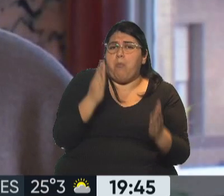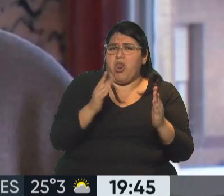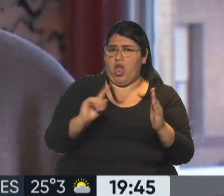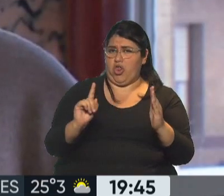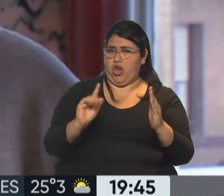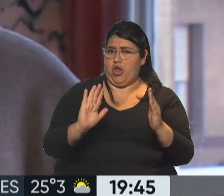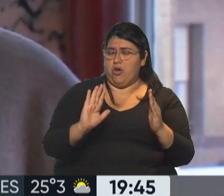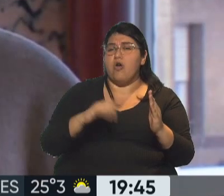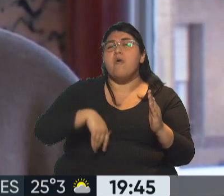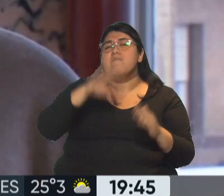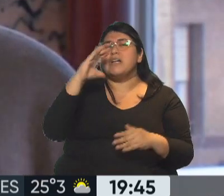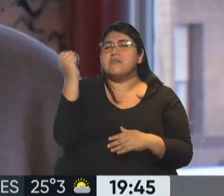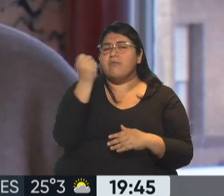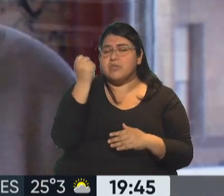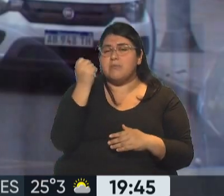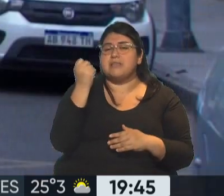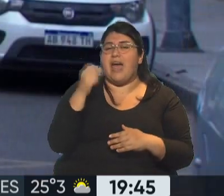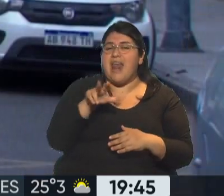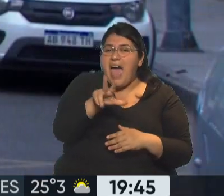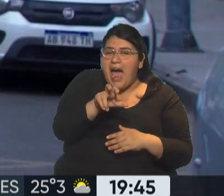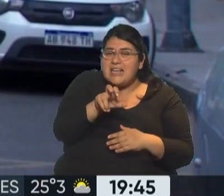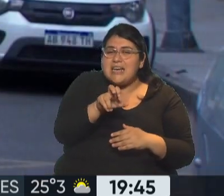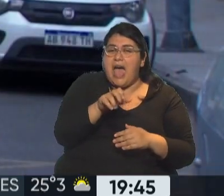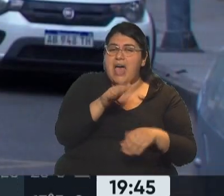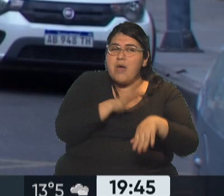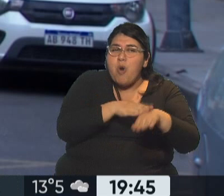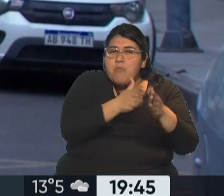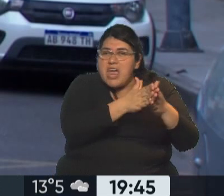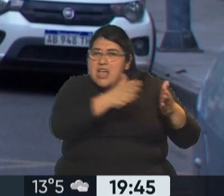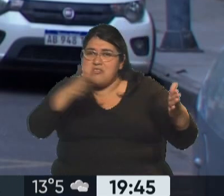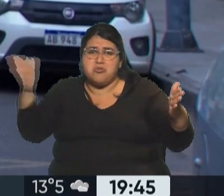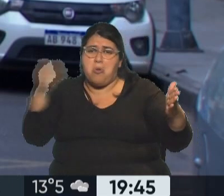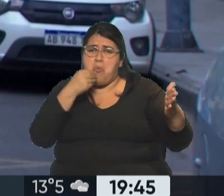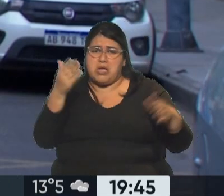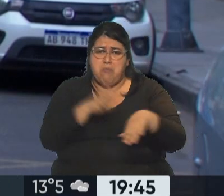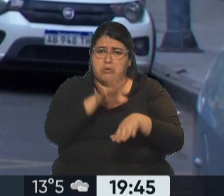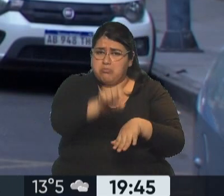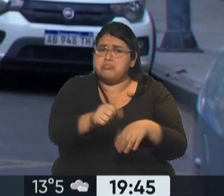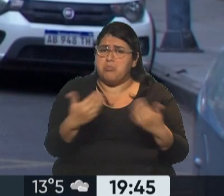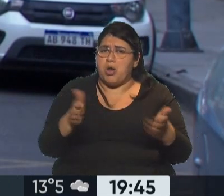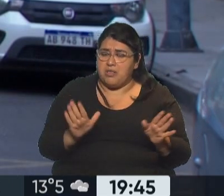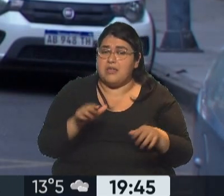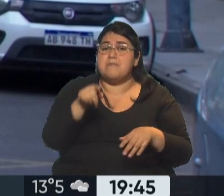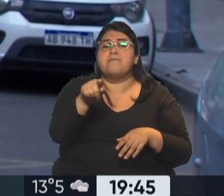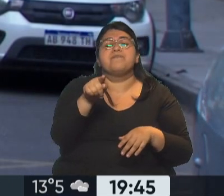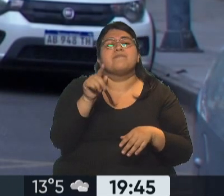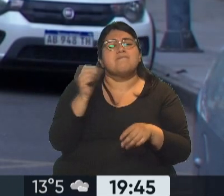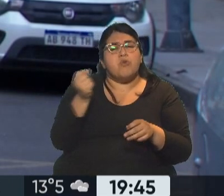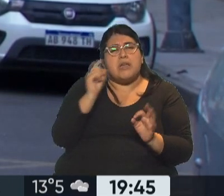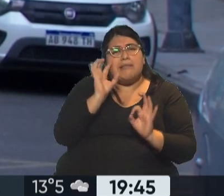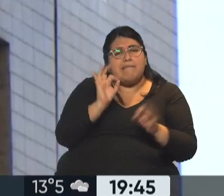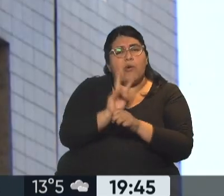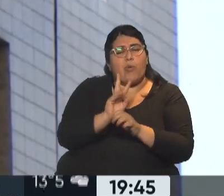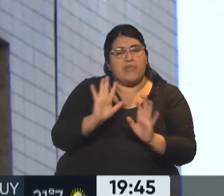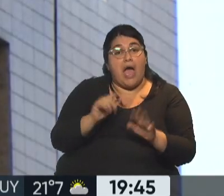fundamentalmente alquilar todo el periodo de locación, toda la temporada. Tratar de ser muy cuidadosos, porque